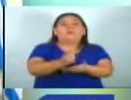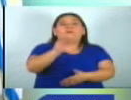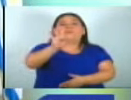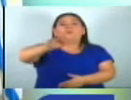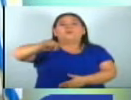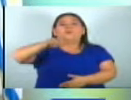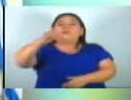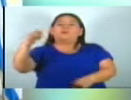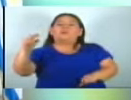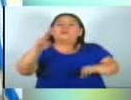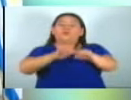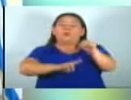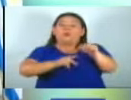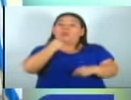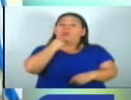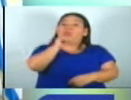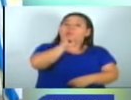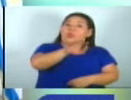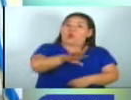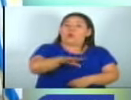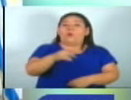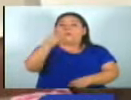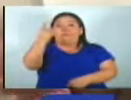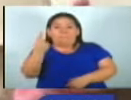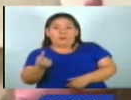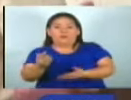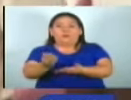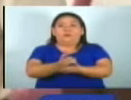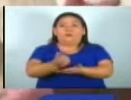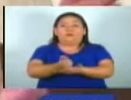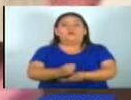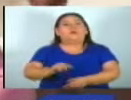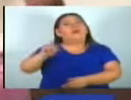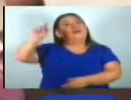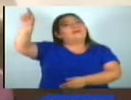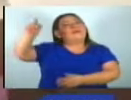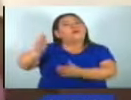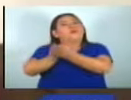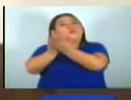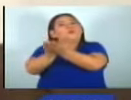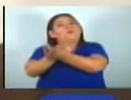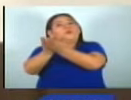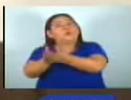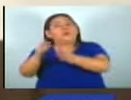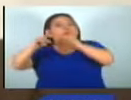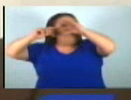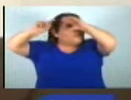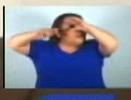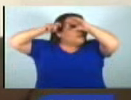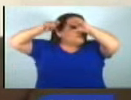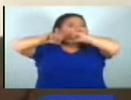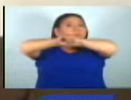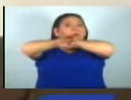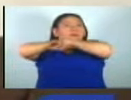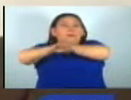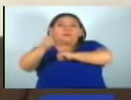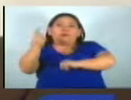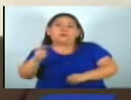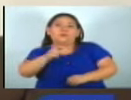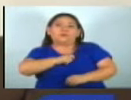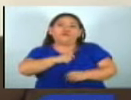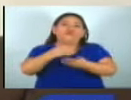dólares, señaló uno de los concejales Y en la Unión Norte se compartió un video donde los regidores